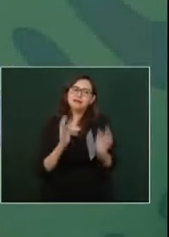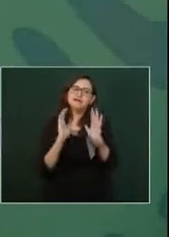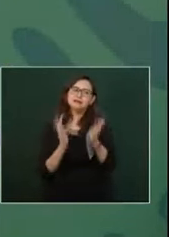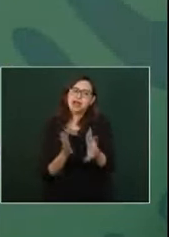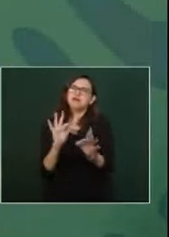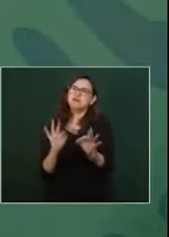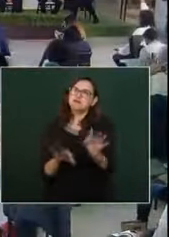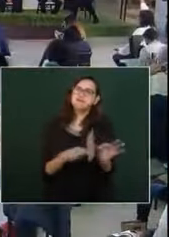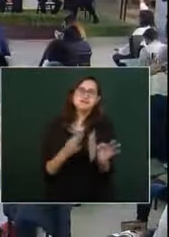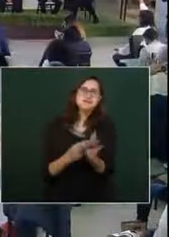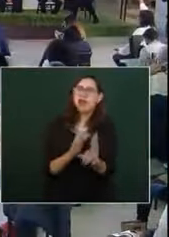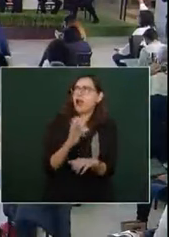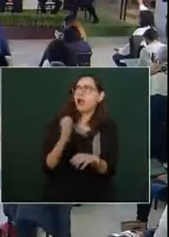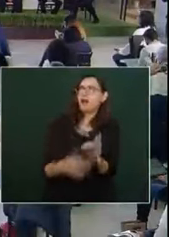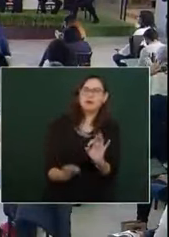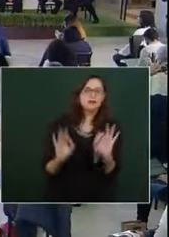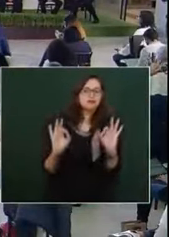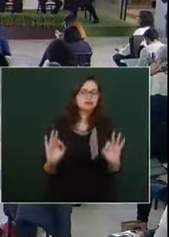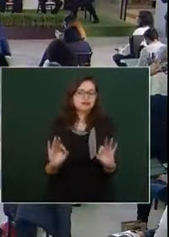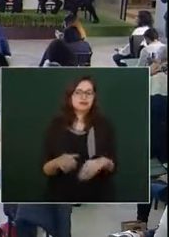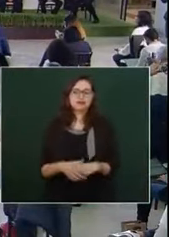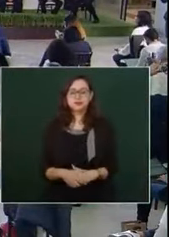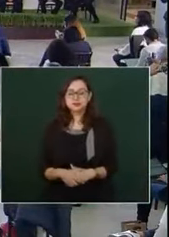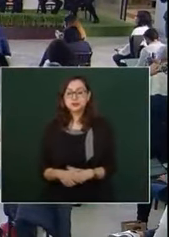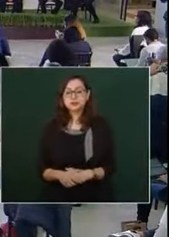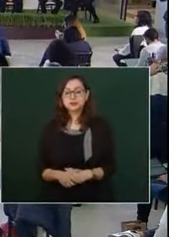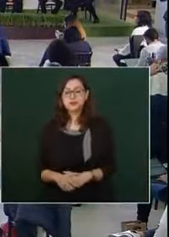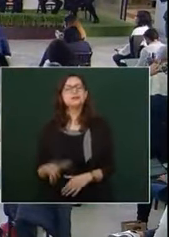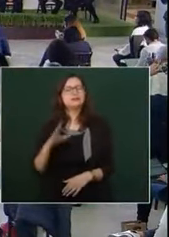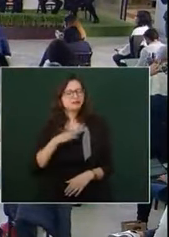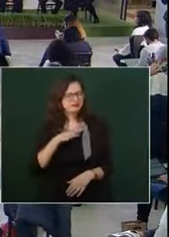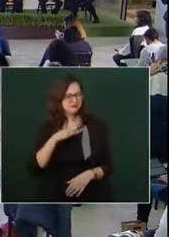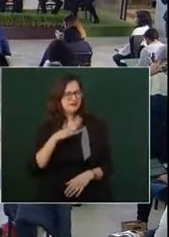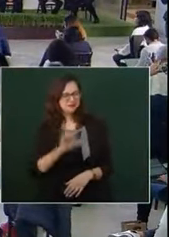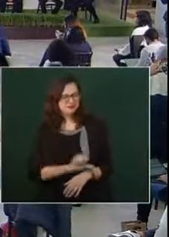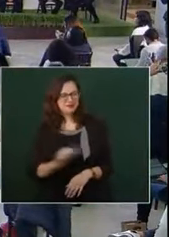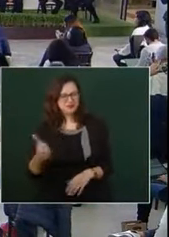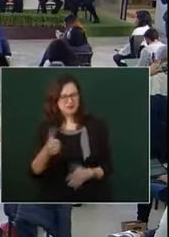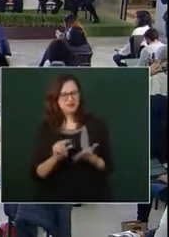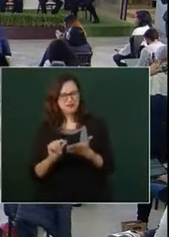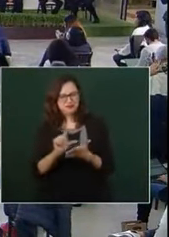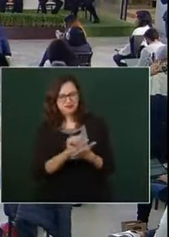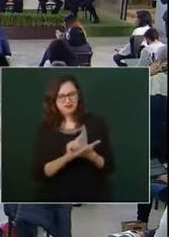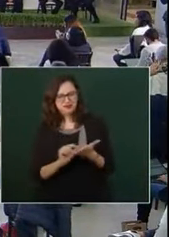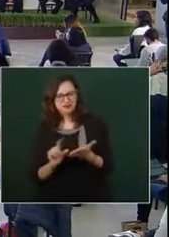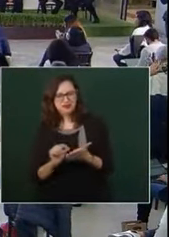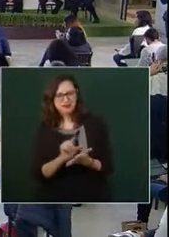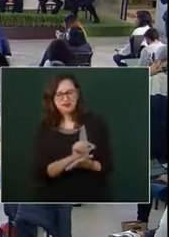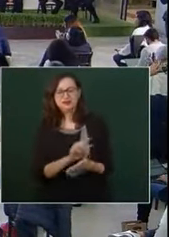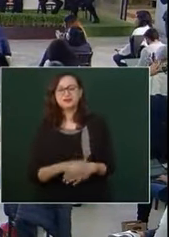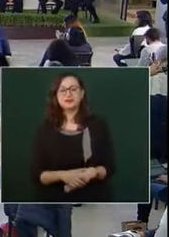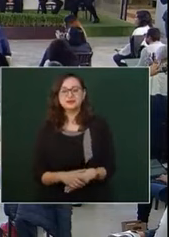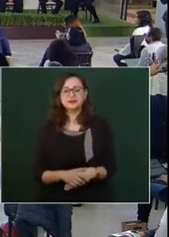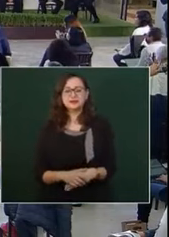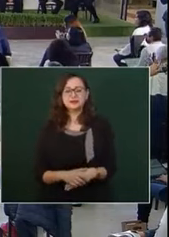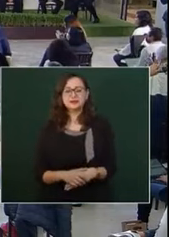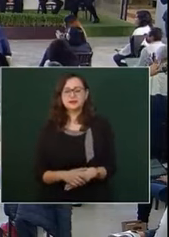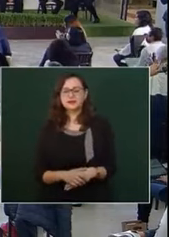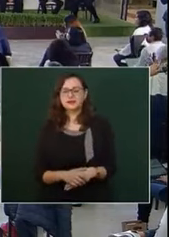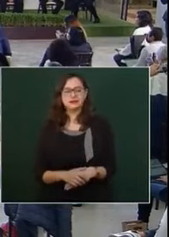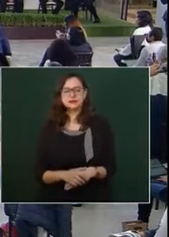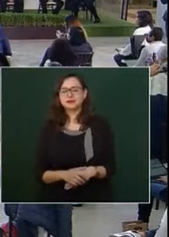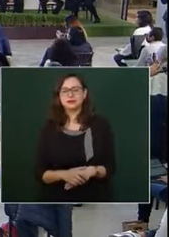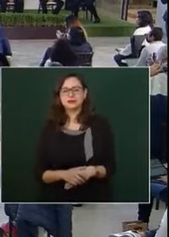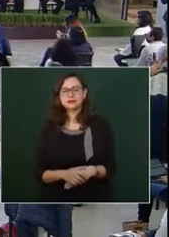Bueno, pero hay otro donde habla de… No, sí,